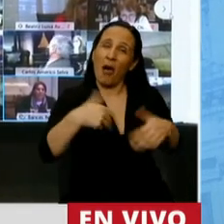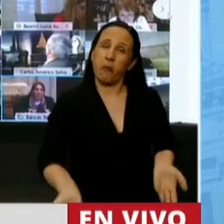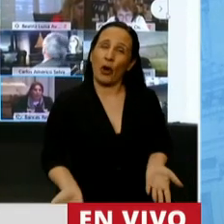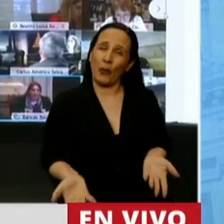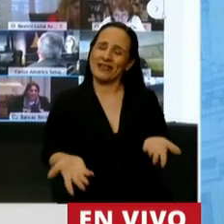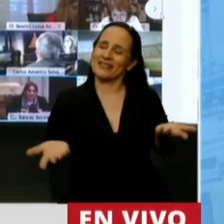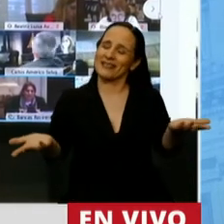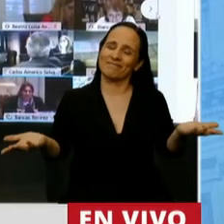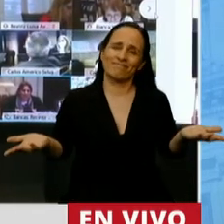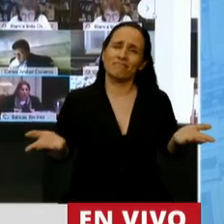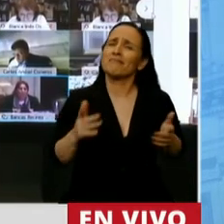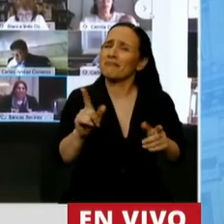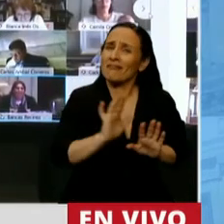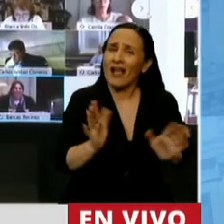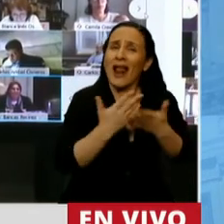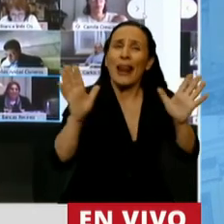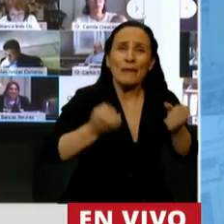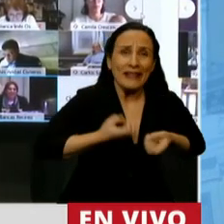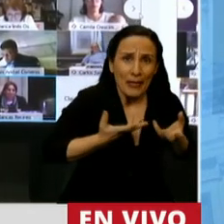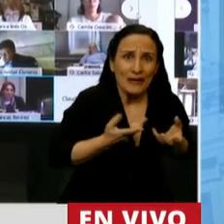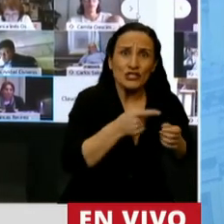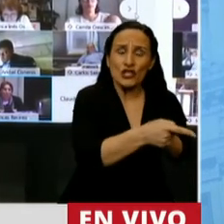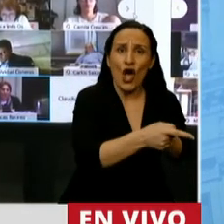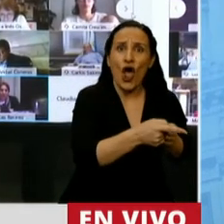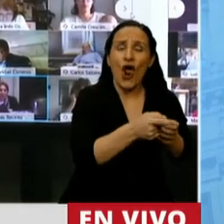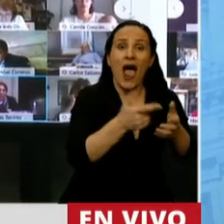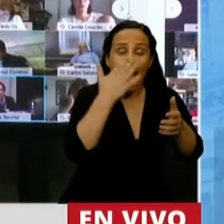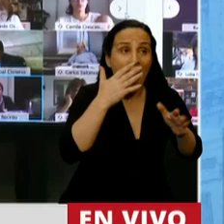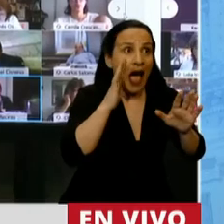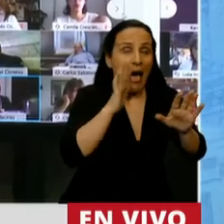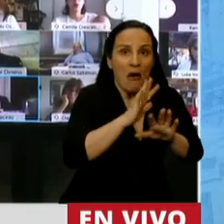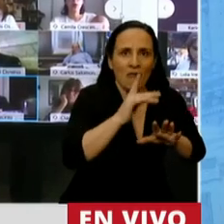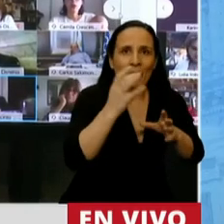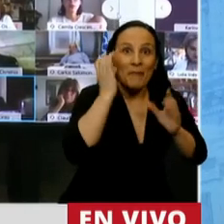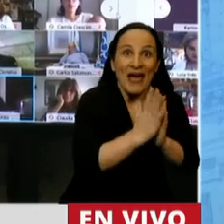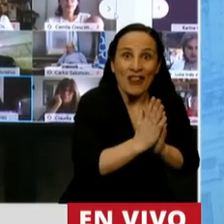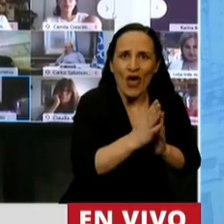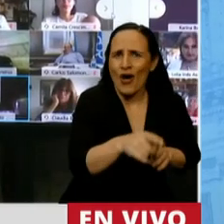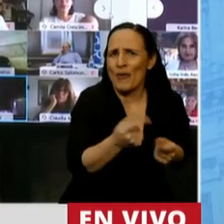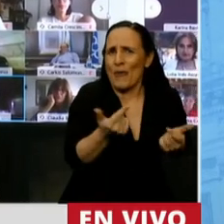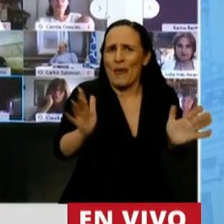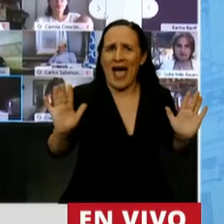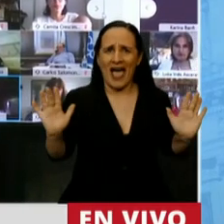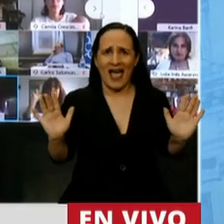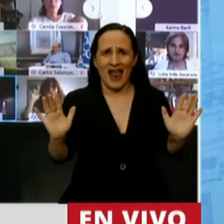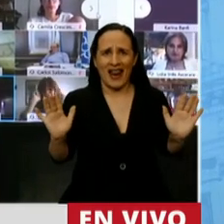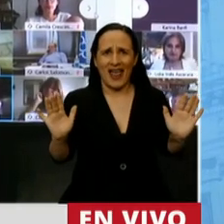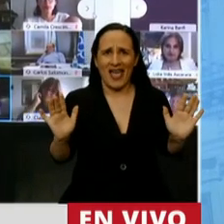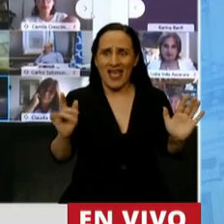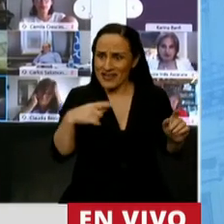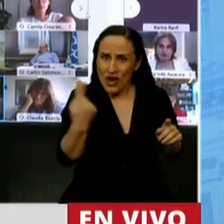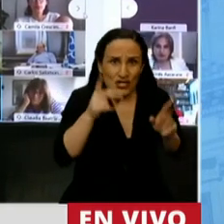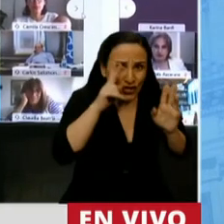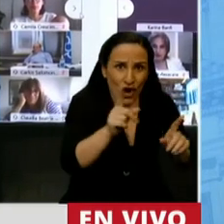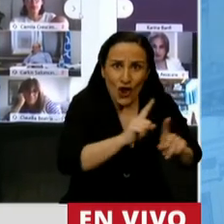porque la libertad de expresión, el perdón, tiene un valor único, y si nosotros no lo ponemos en juego y no lo